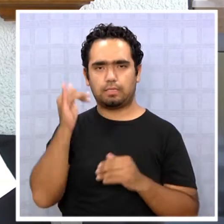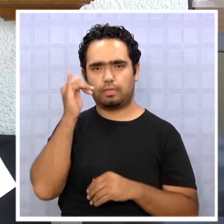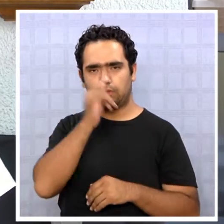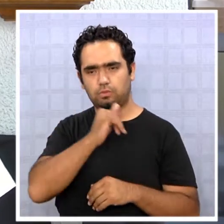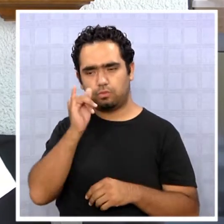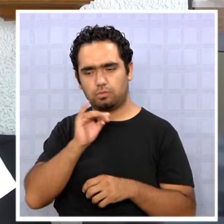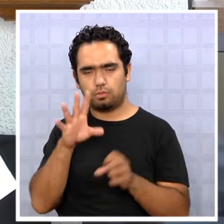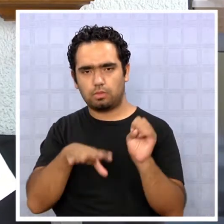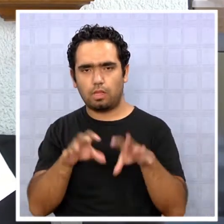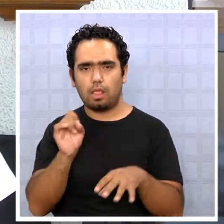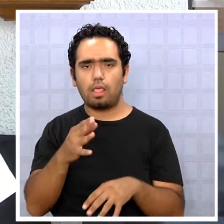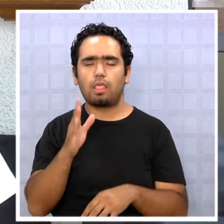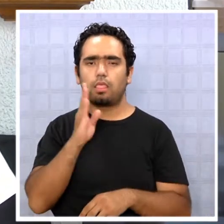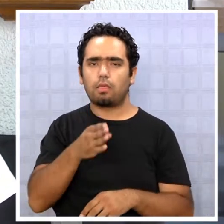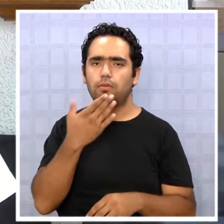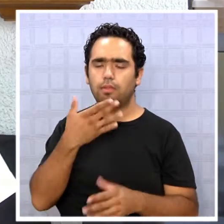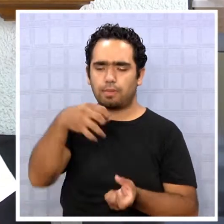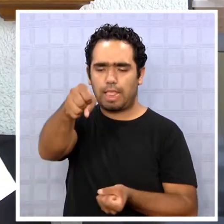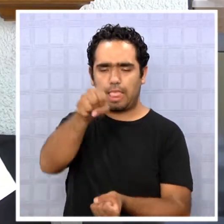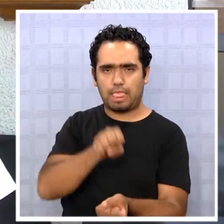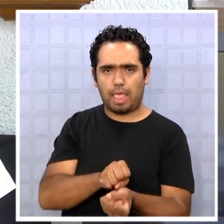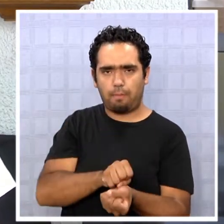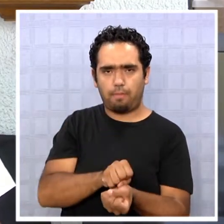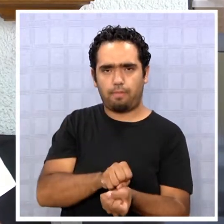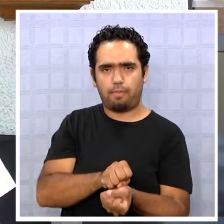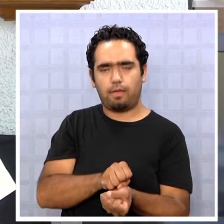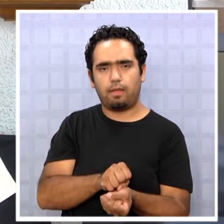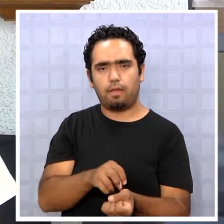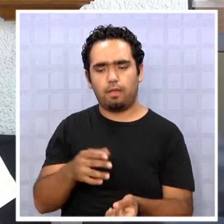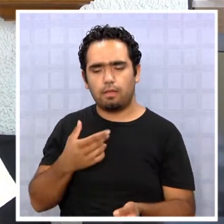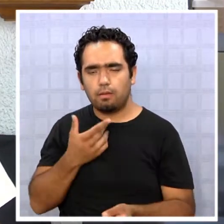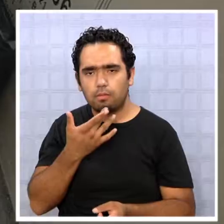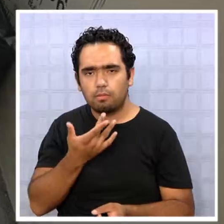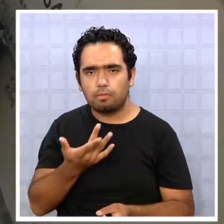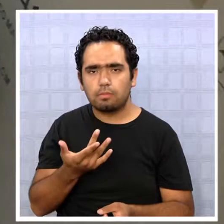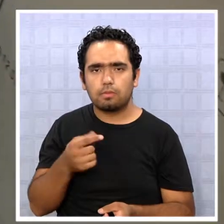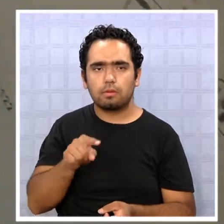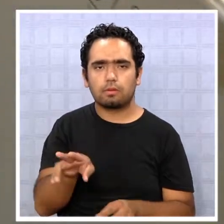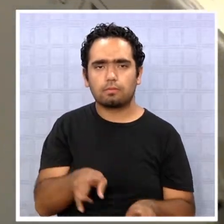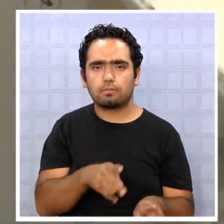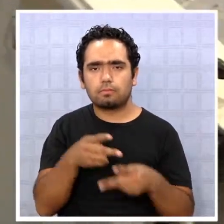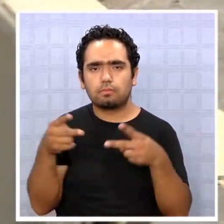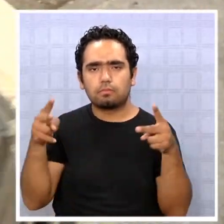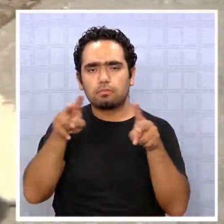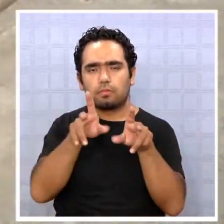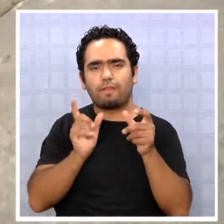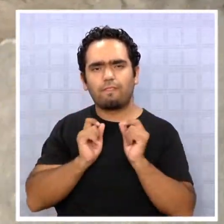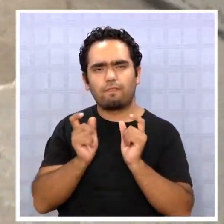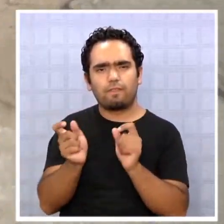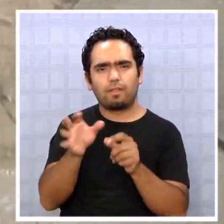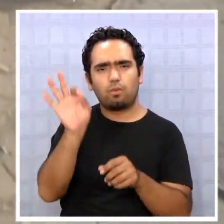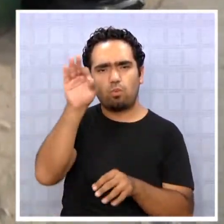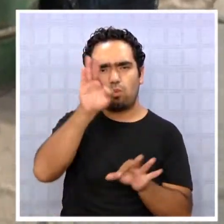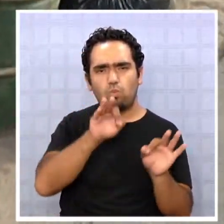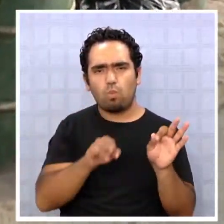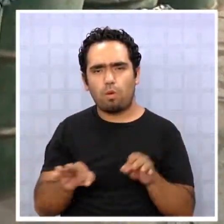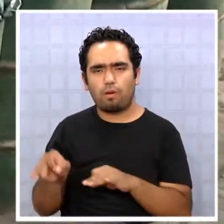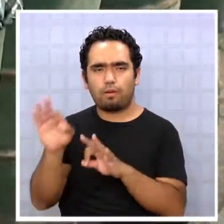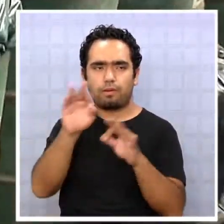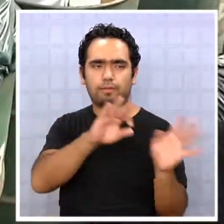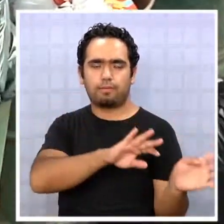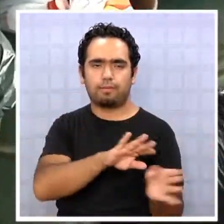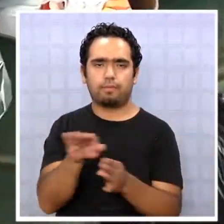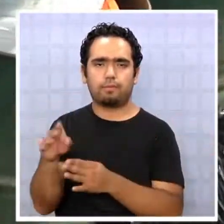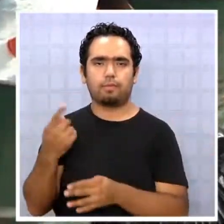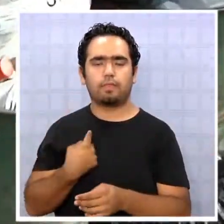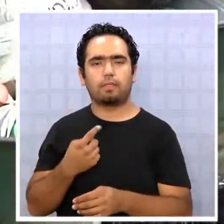en la casa. O sea, en la casa igual la basura hay que mantenerla, digamos, tapada para evitar, cierto, que constituya un foco de extracción de vector y proliferación principalmente de